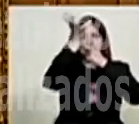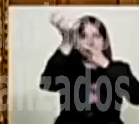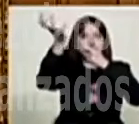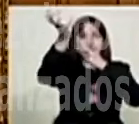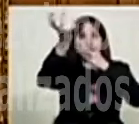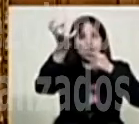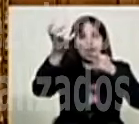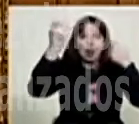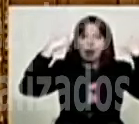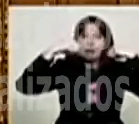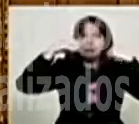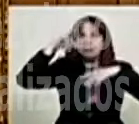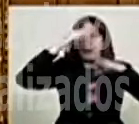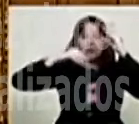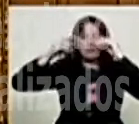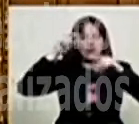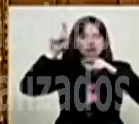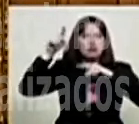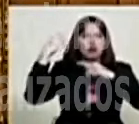Colombia.